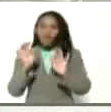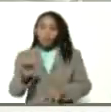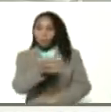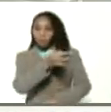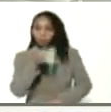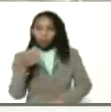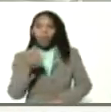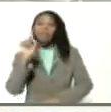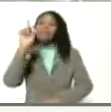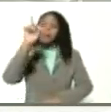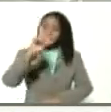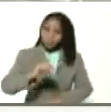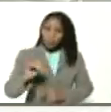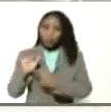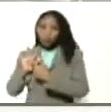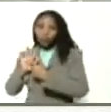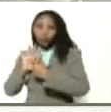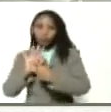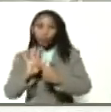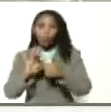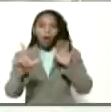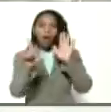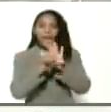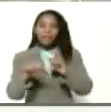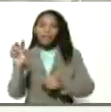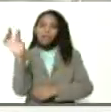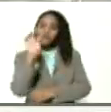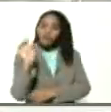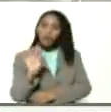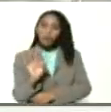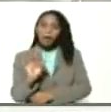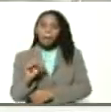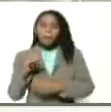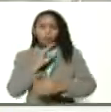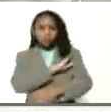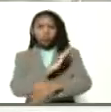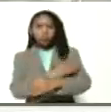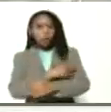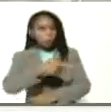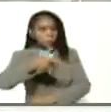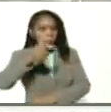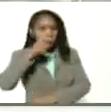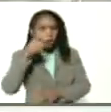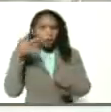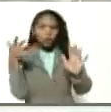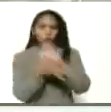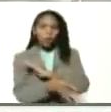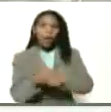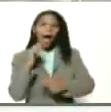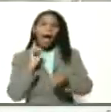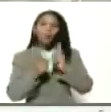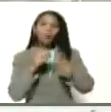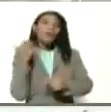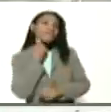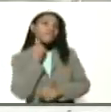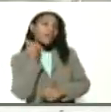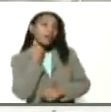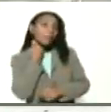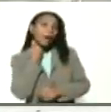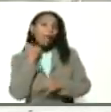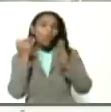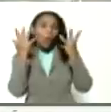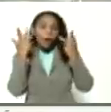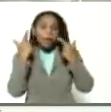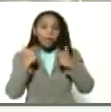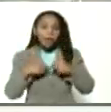Se también plantea la ley mecanismos para fortalecer la vigilancia sobre plagas y enfermedades en